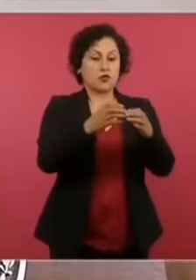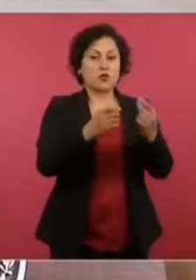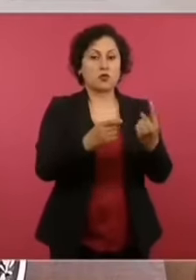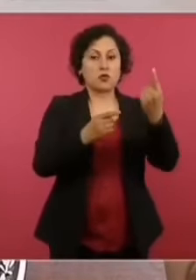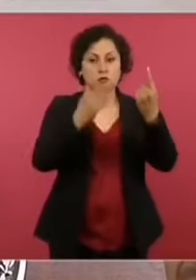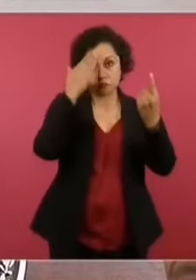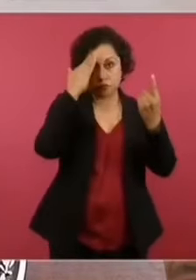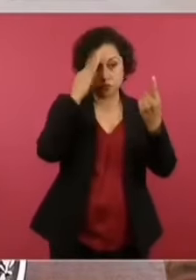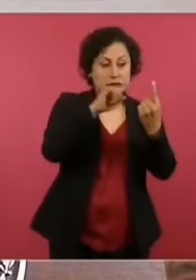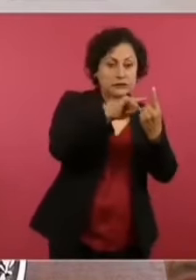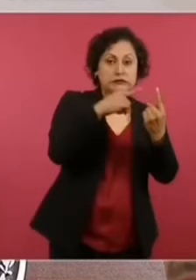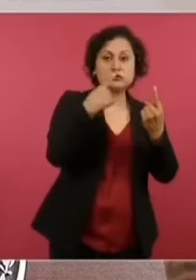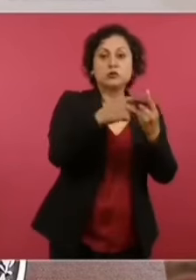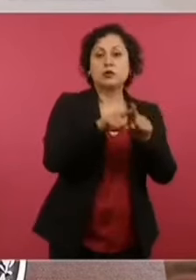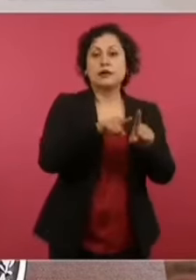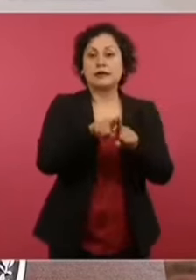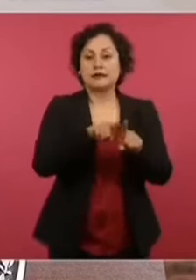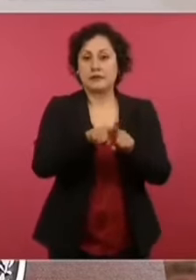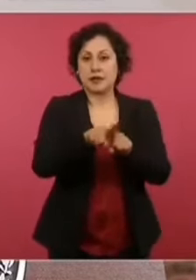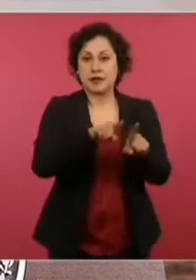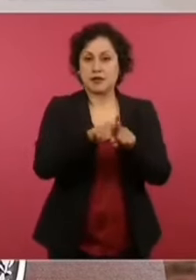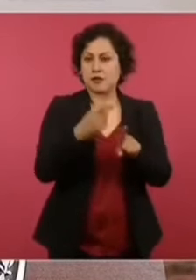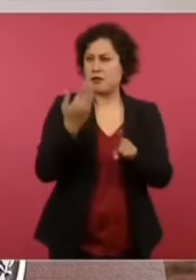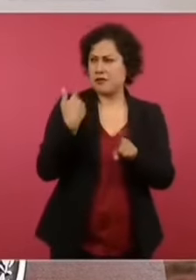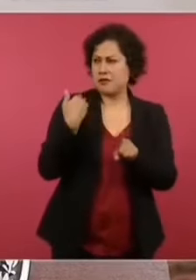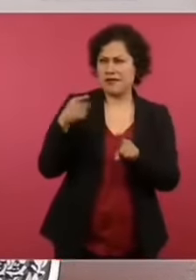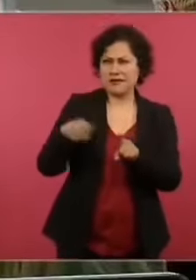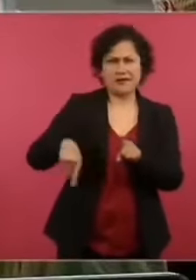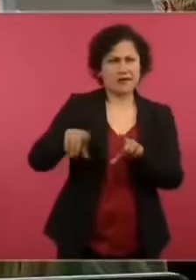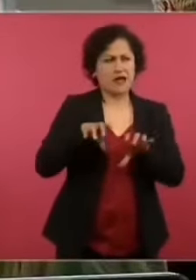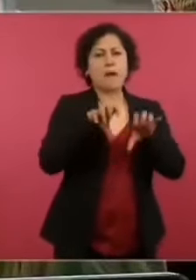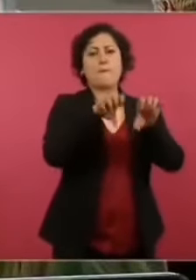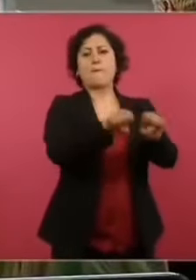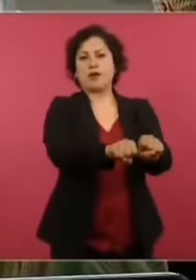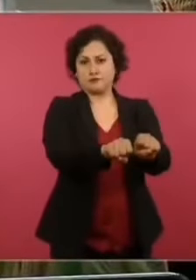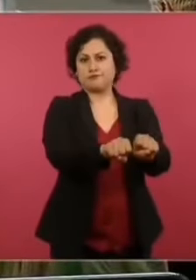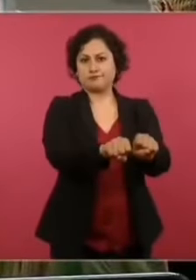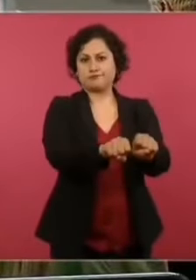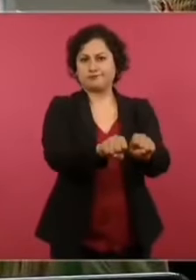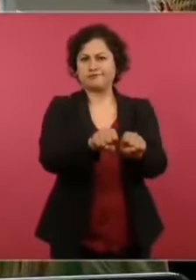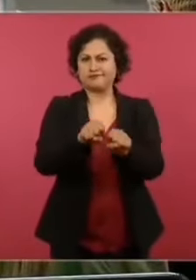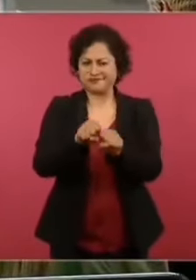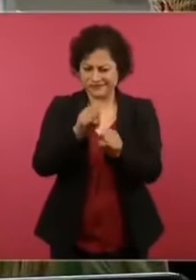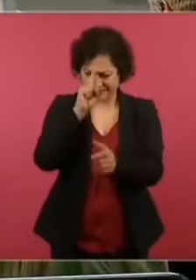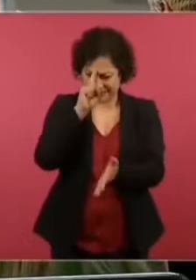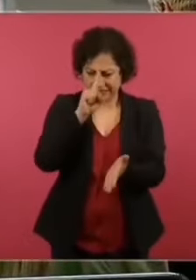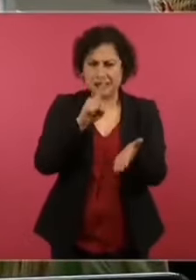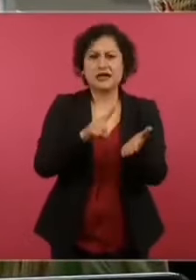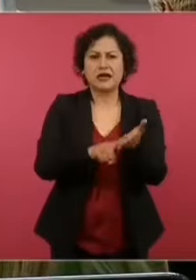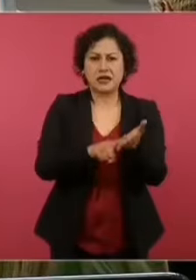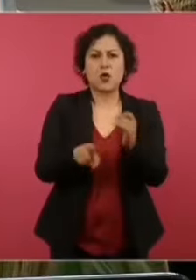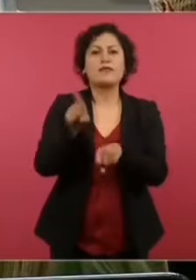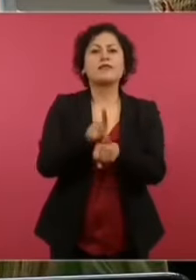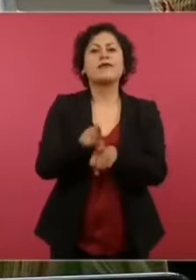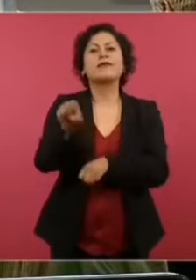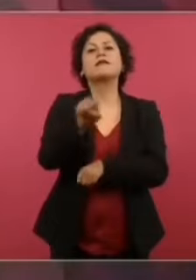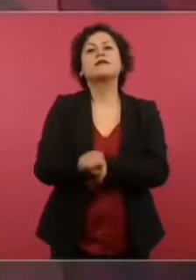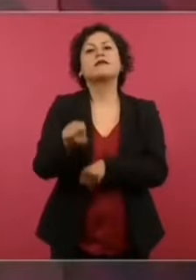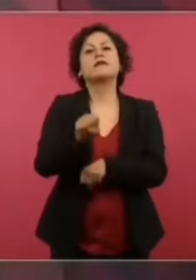creo que lo detienen el sábado